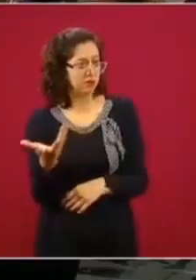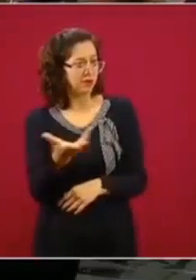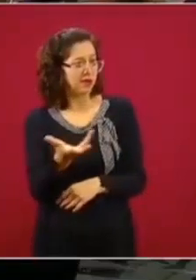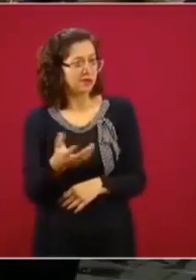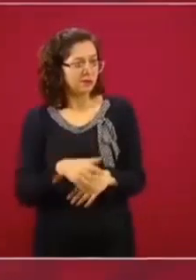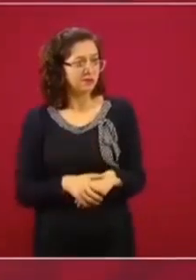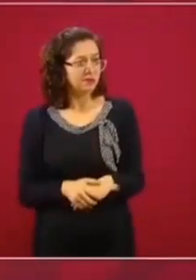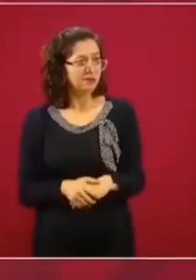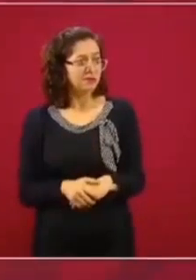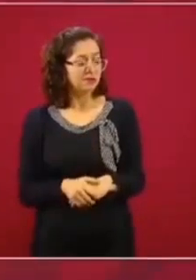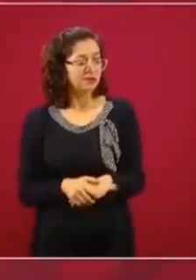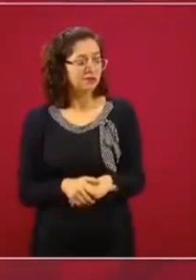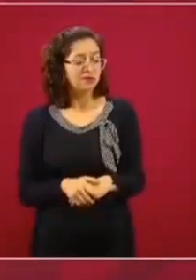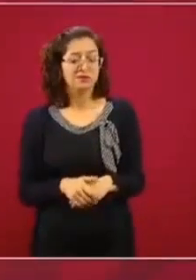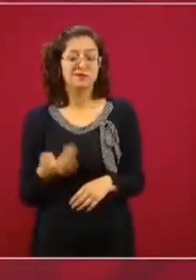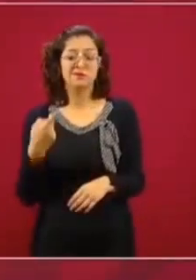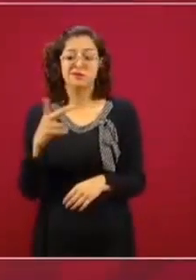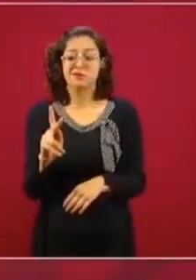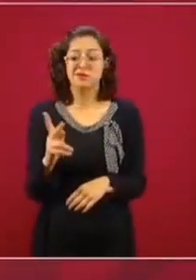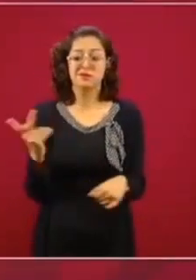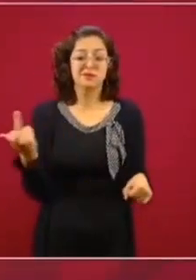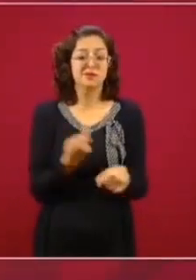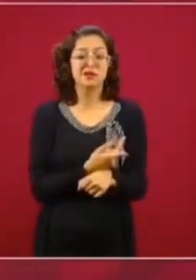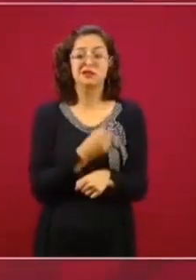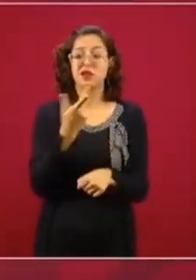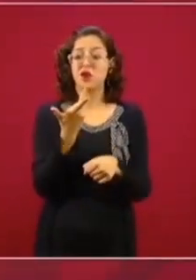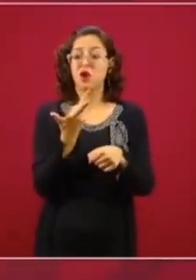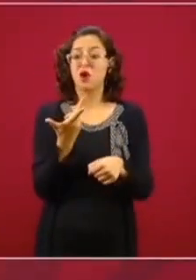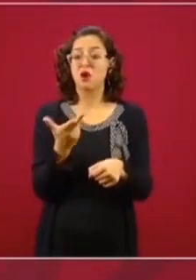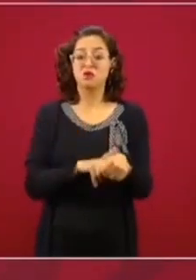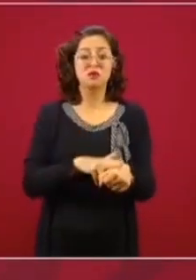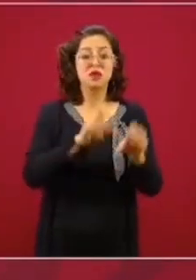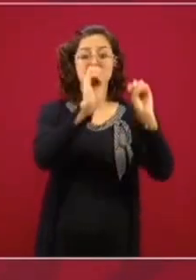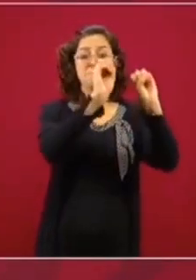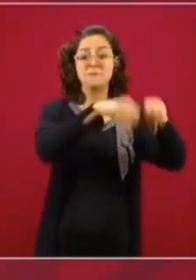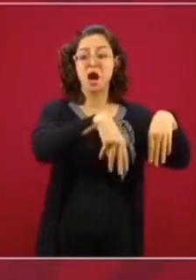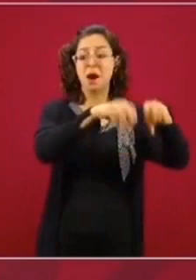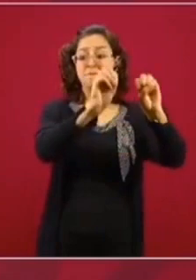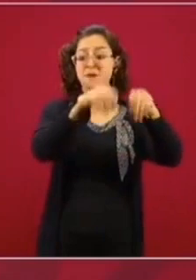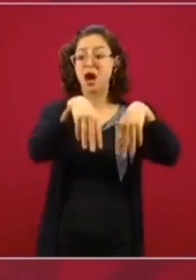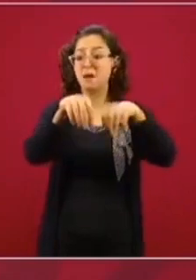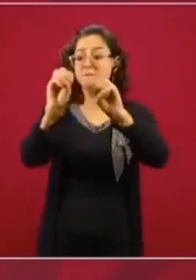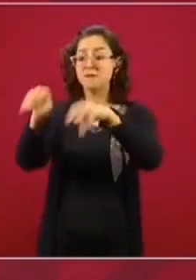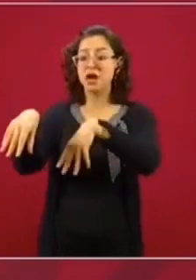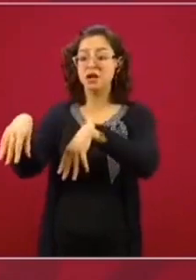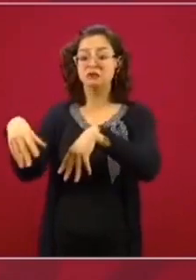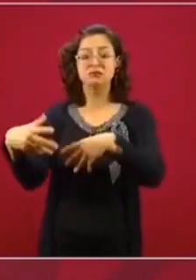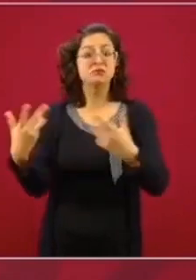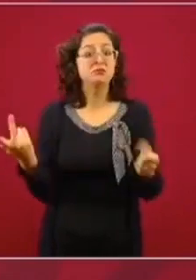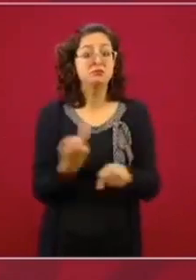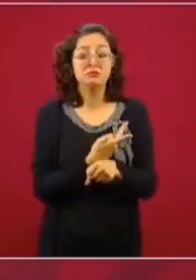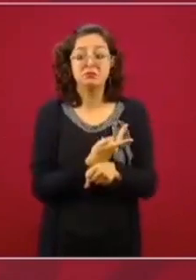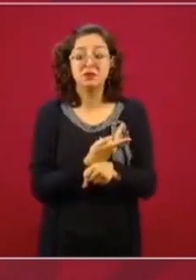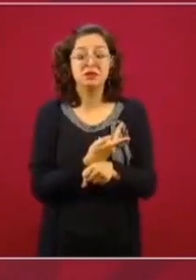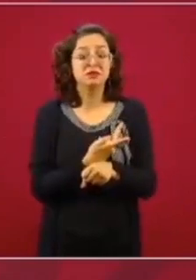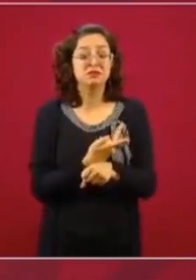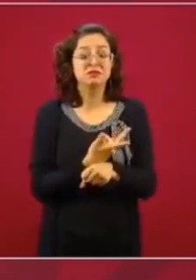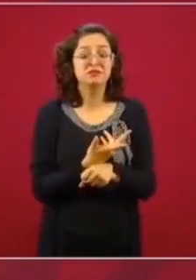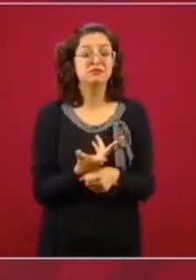Lo que pasa es que muchos de los hospitales abandonados ya están en una situación